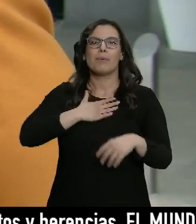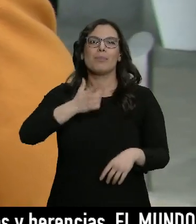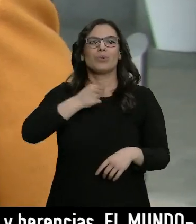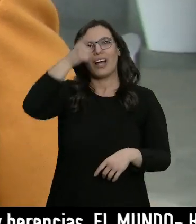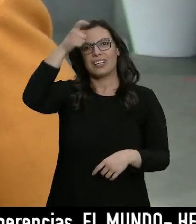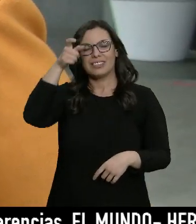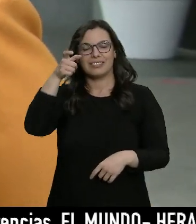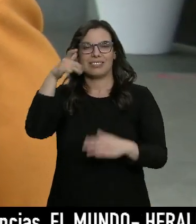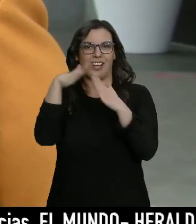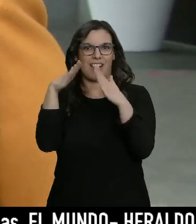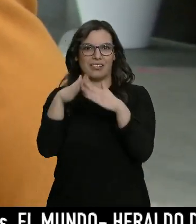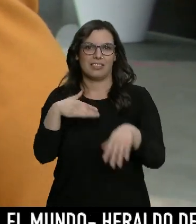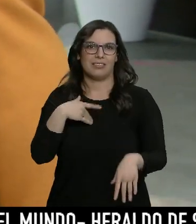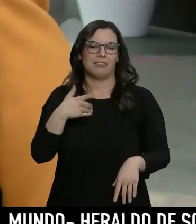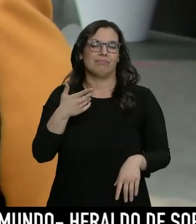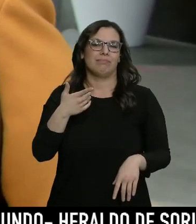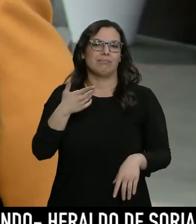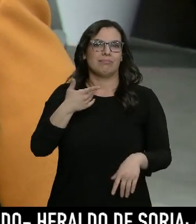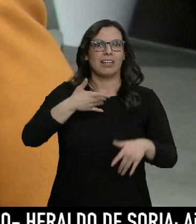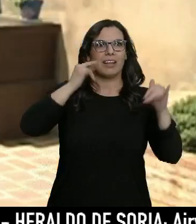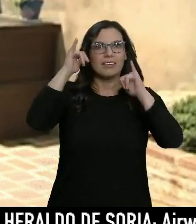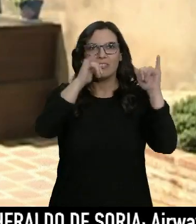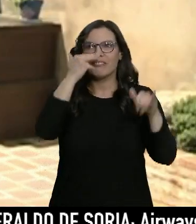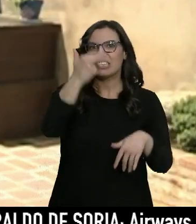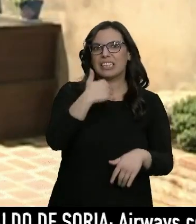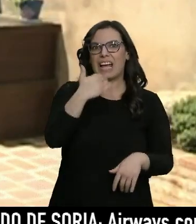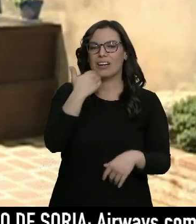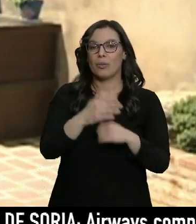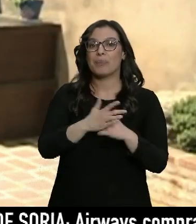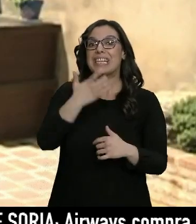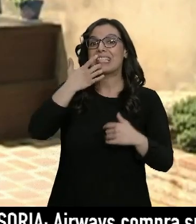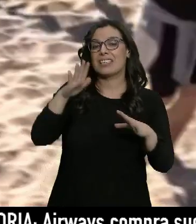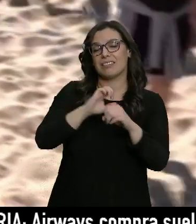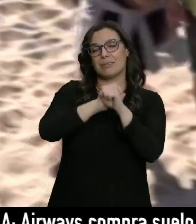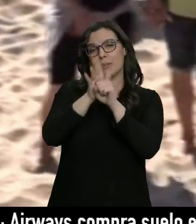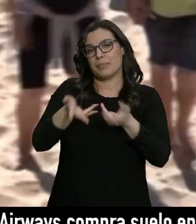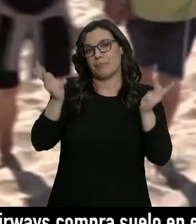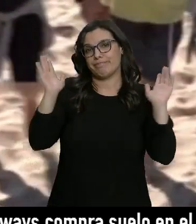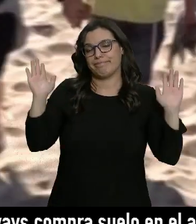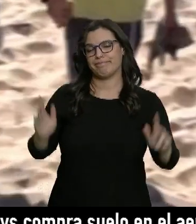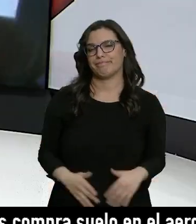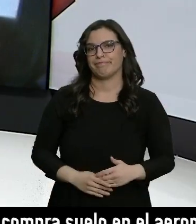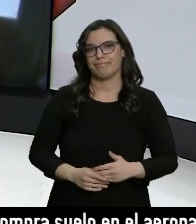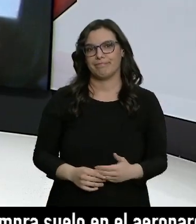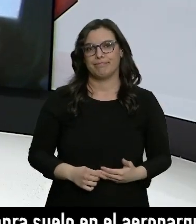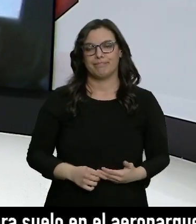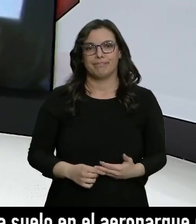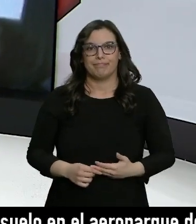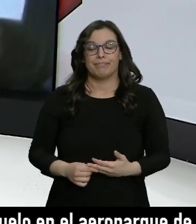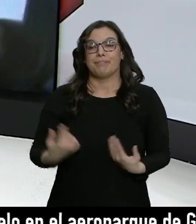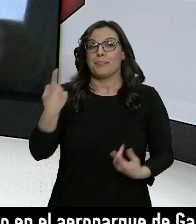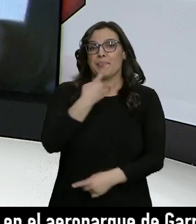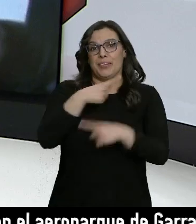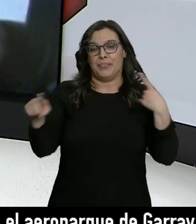casa rural. Salir un poquito, ir a visitar algún sitio. Siempre y cuando el coronavirus lo permita. Muy